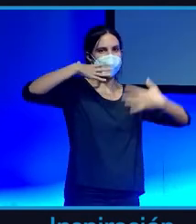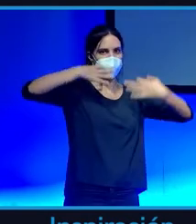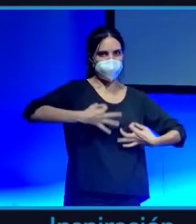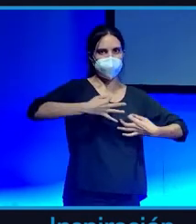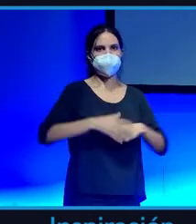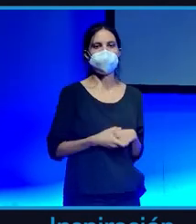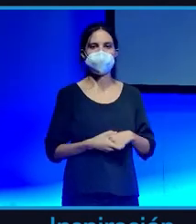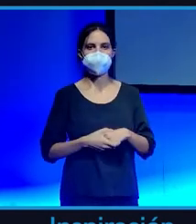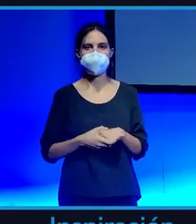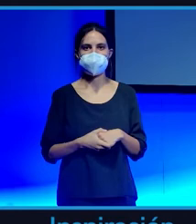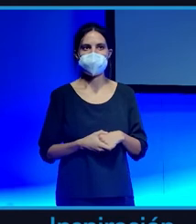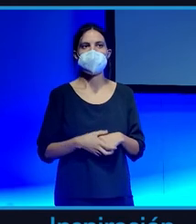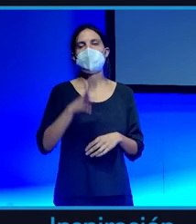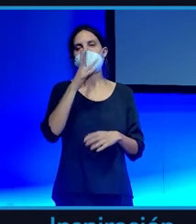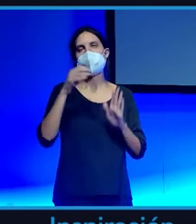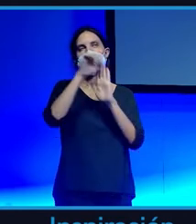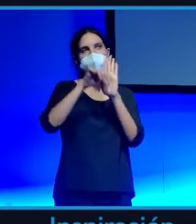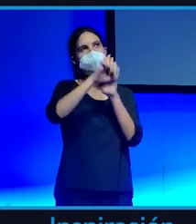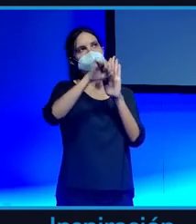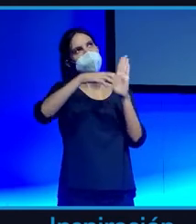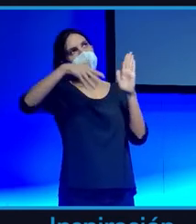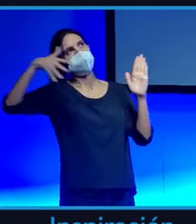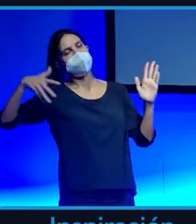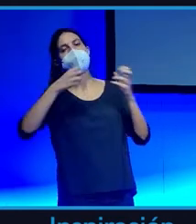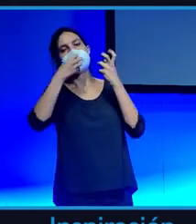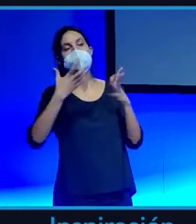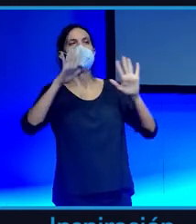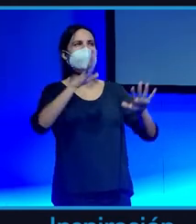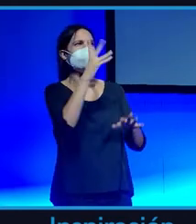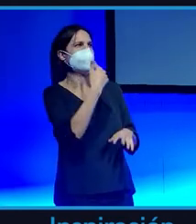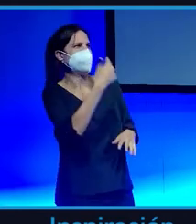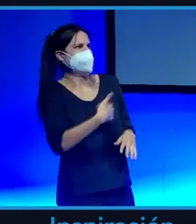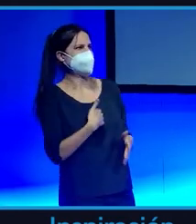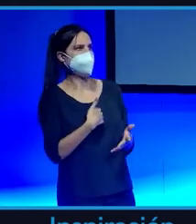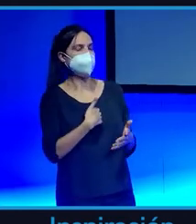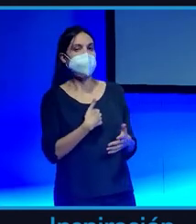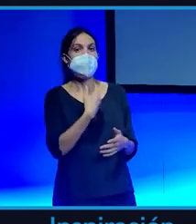Entonces, bueno, Nico, sí, con todo el rollo que nos has contado, bien, pero ahora, entrar ahora que Bitcoin está a 62.000,